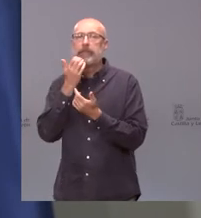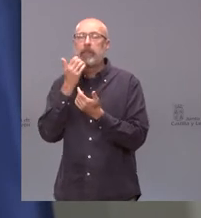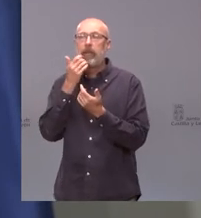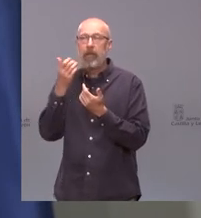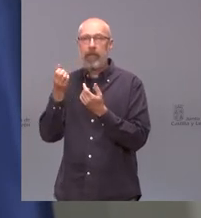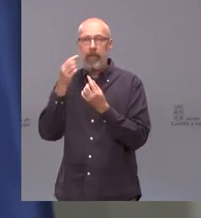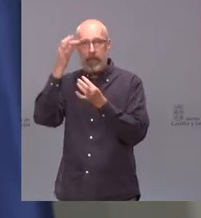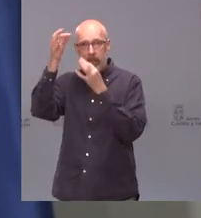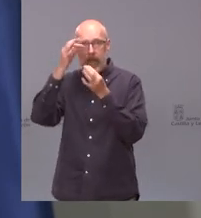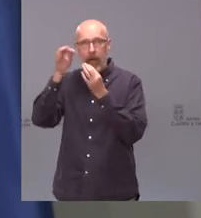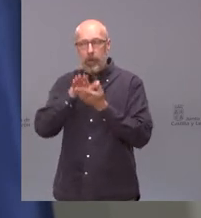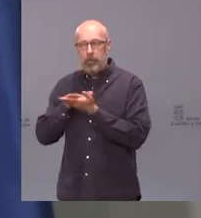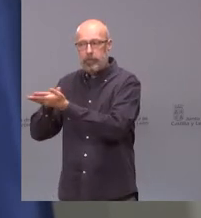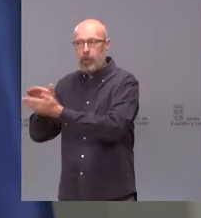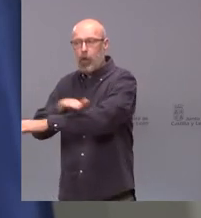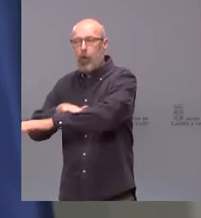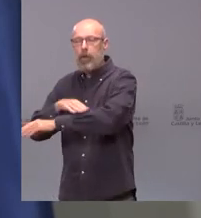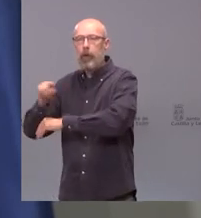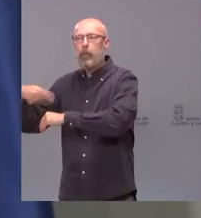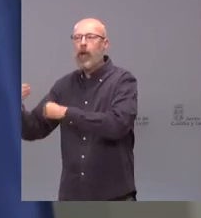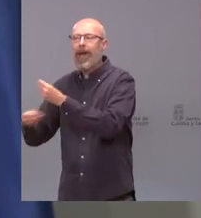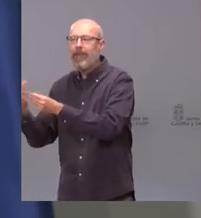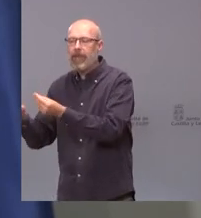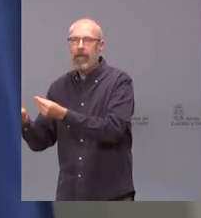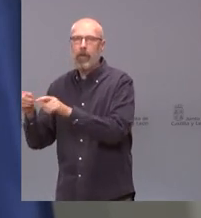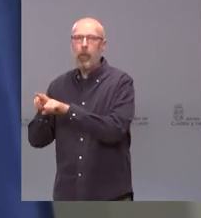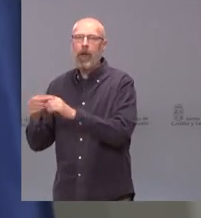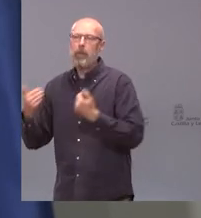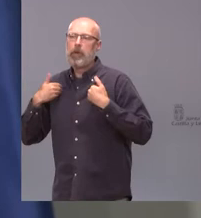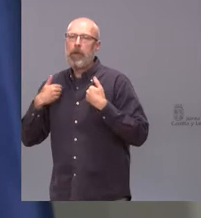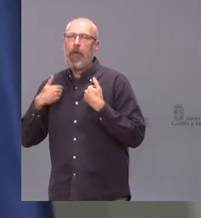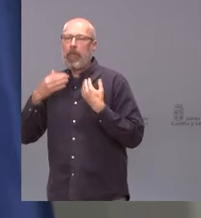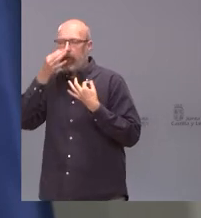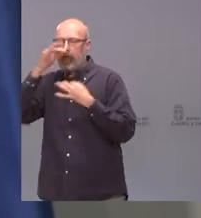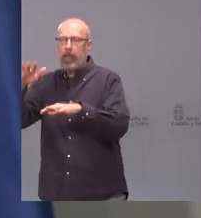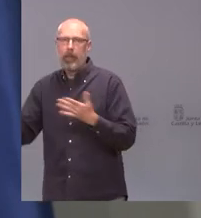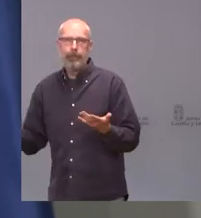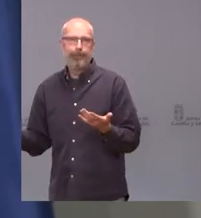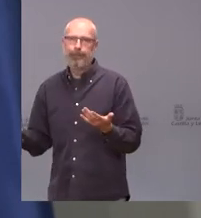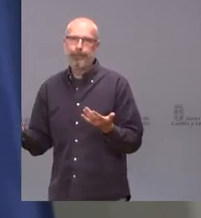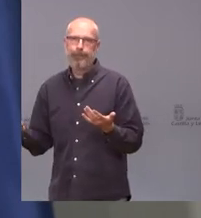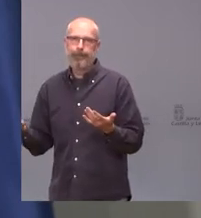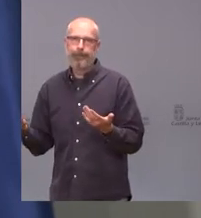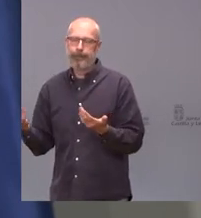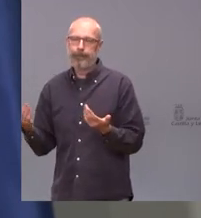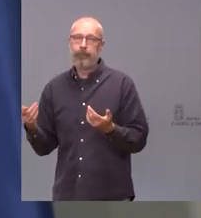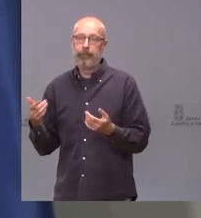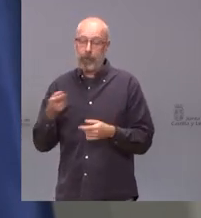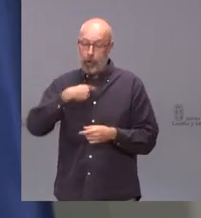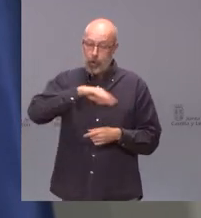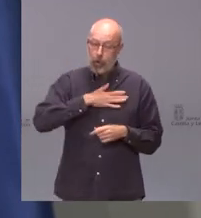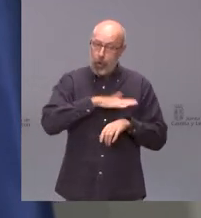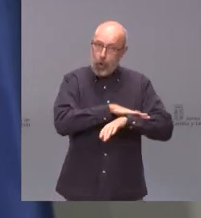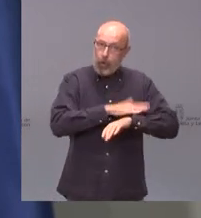lo único que hacía uno era esconderse o evadir su responsabilidad no es este gobierno el que tiene un problema con la